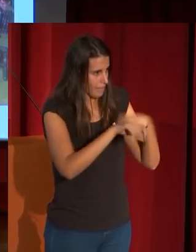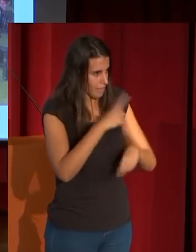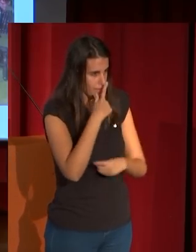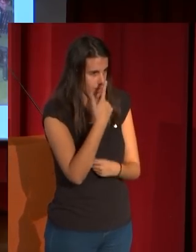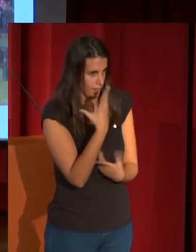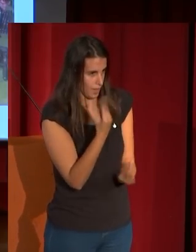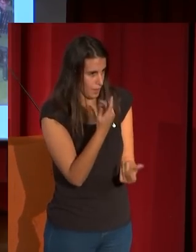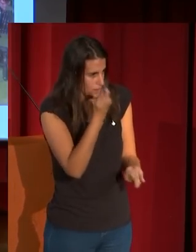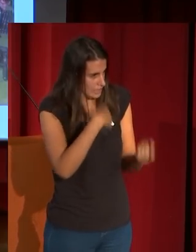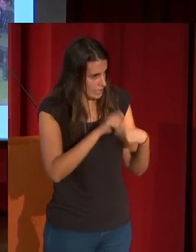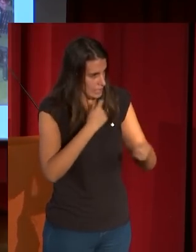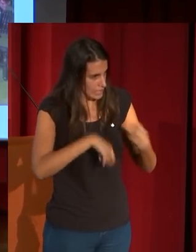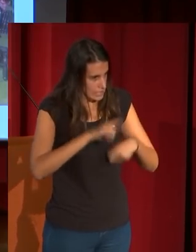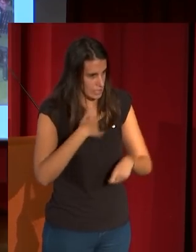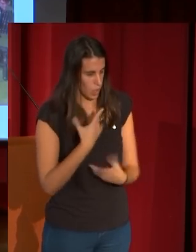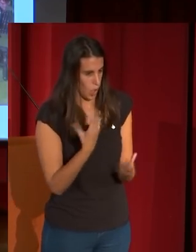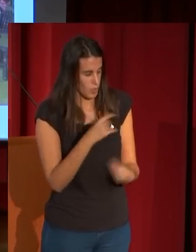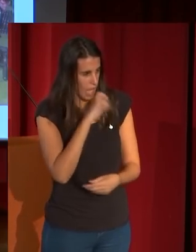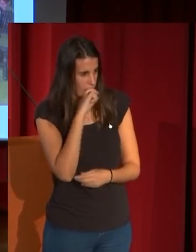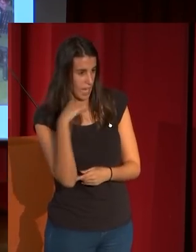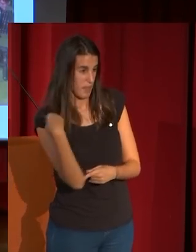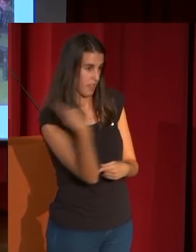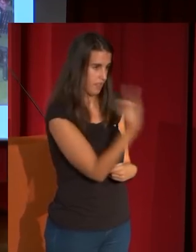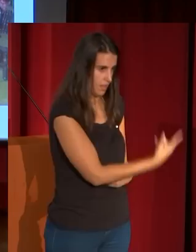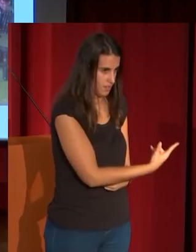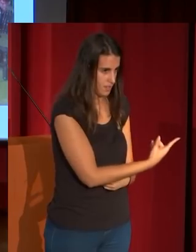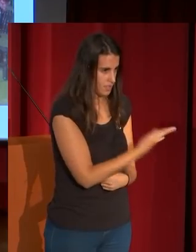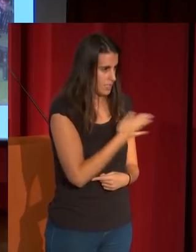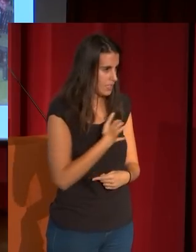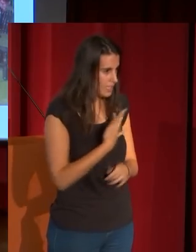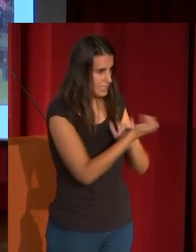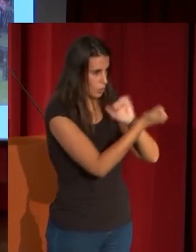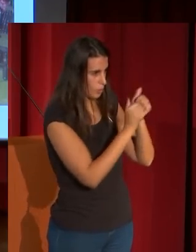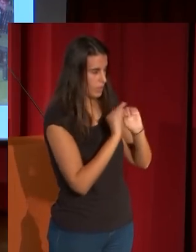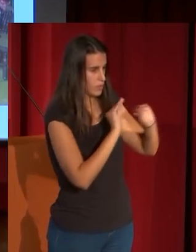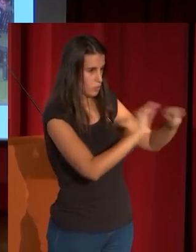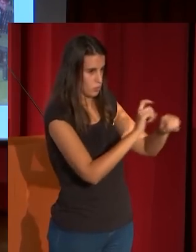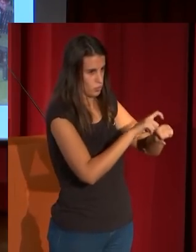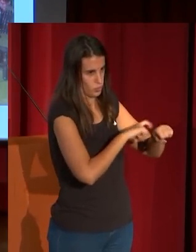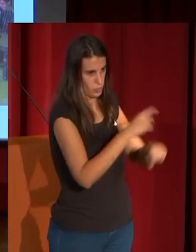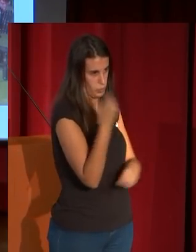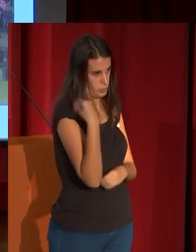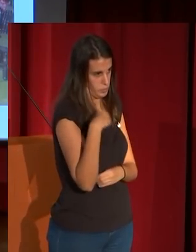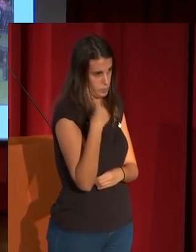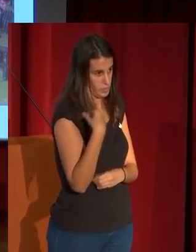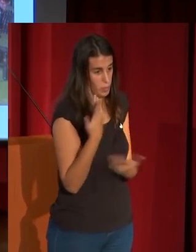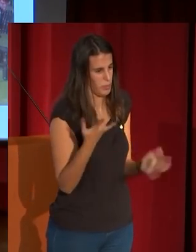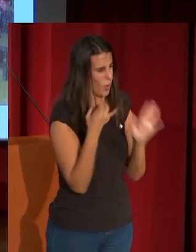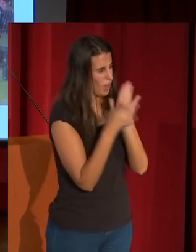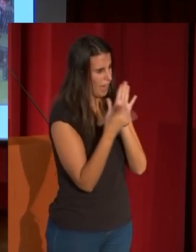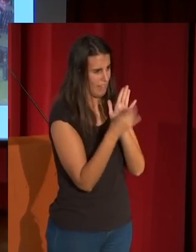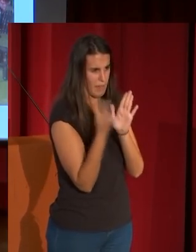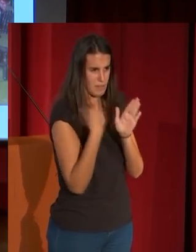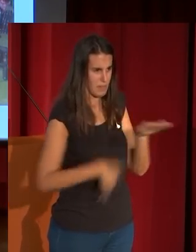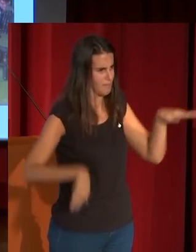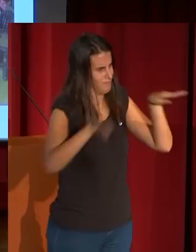inician un camino nuevo post-fortuniano o fortuniano realmente sin la calidad del maestro pero